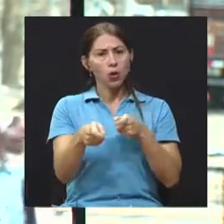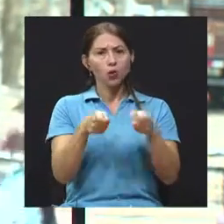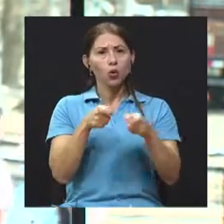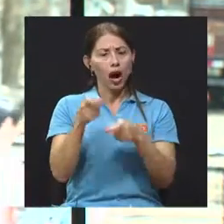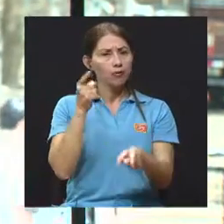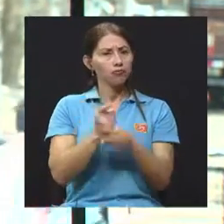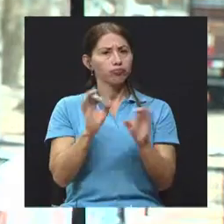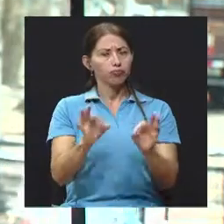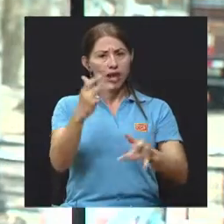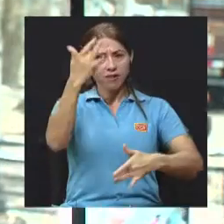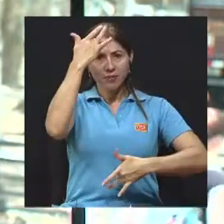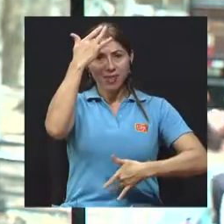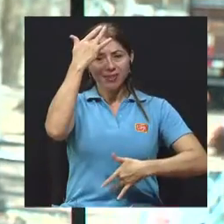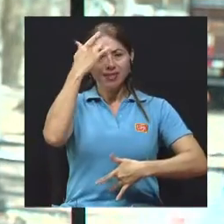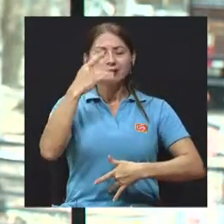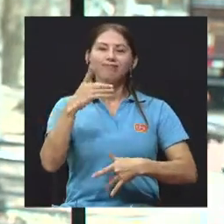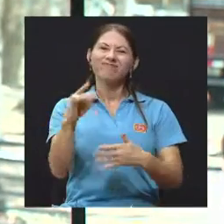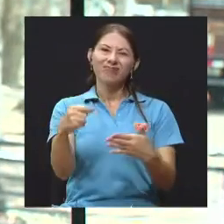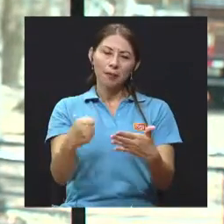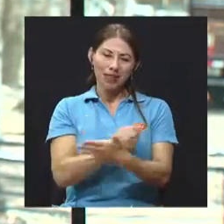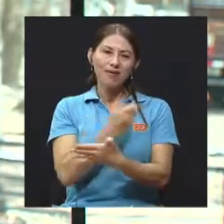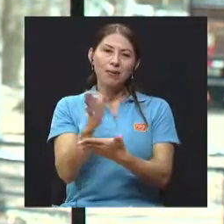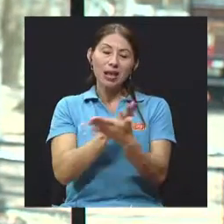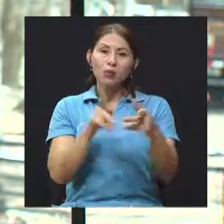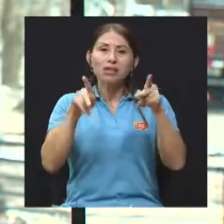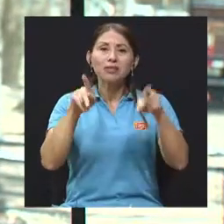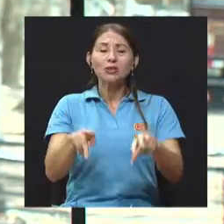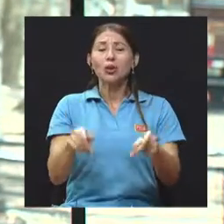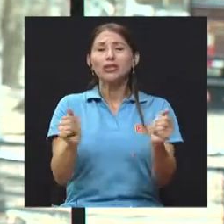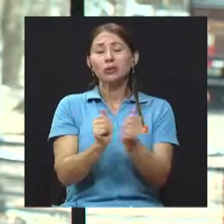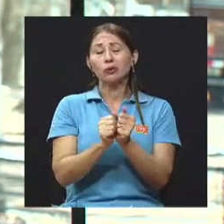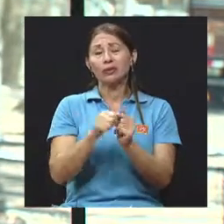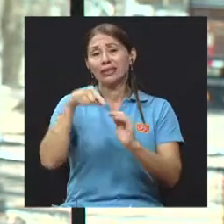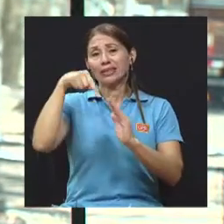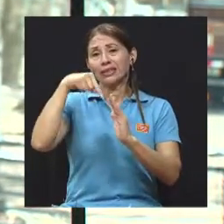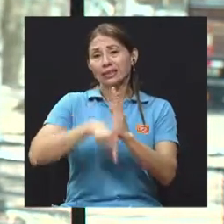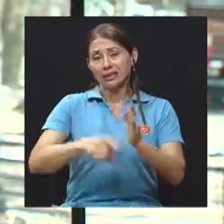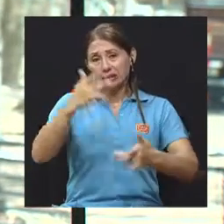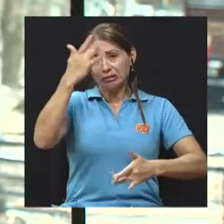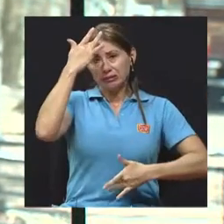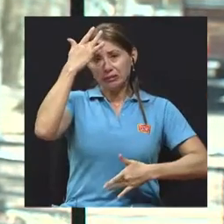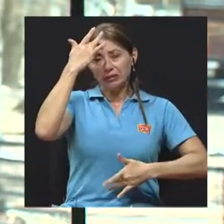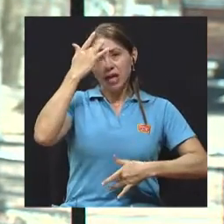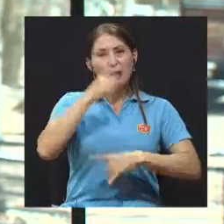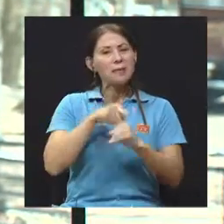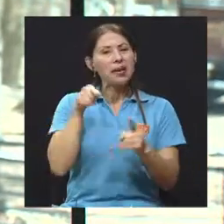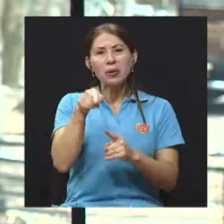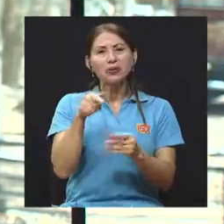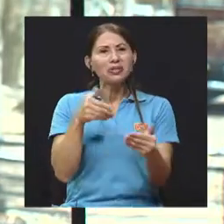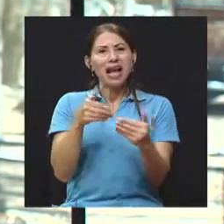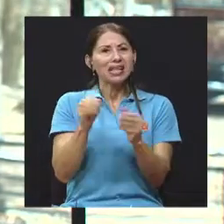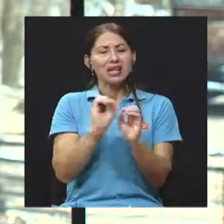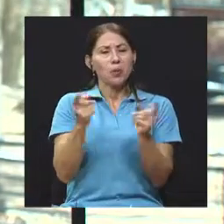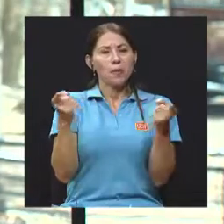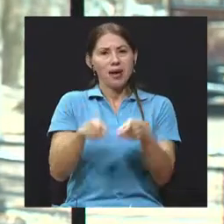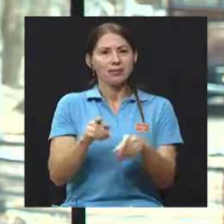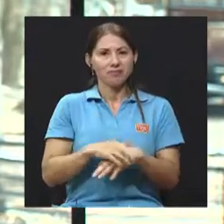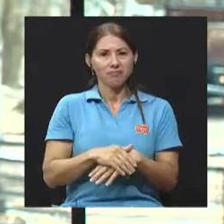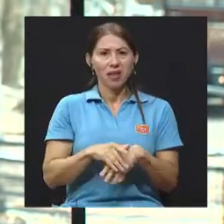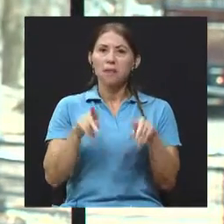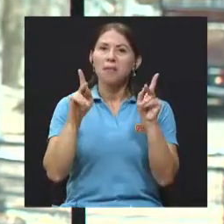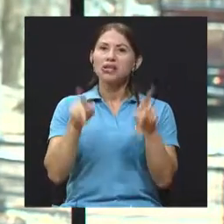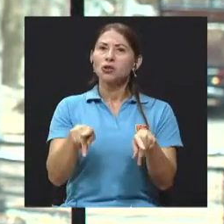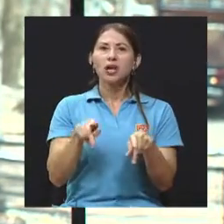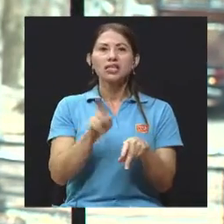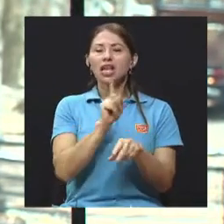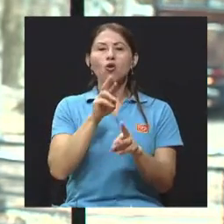Sí, hay lamentablemente casos muy severos que tendrán algunas secuelas. Por dicha, esos son los menos frecuentes, los que no responden bien